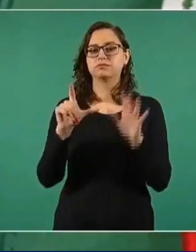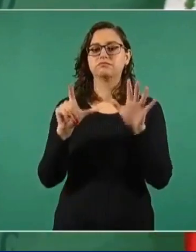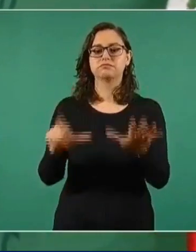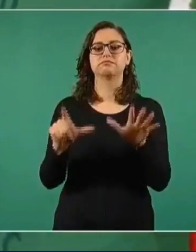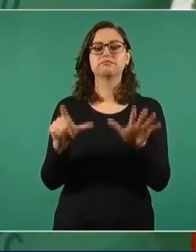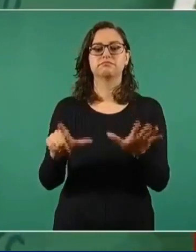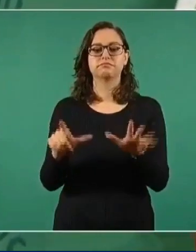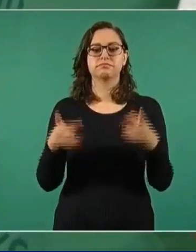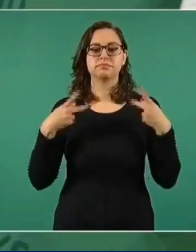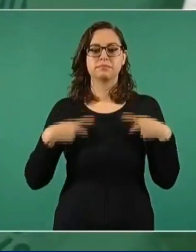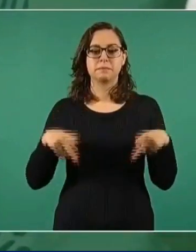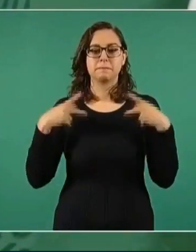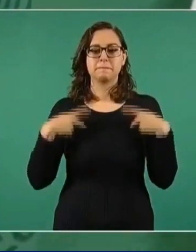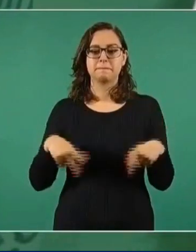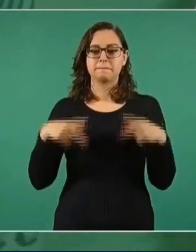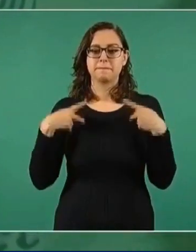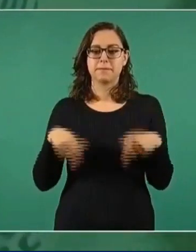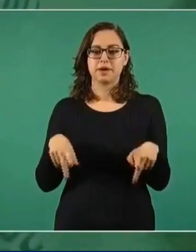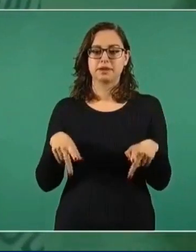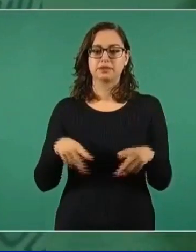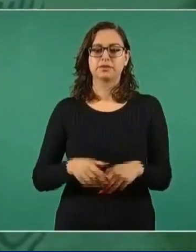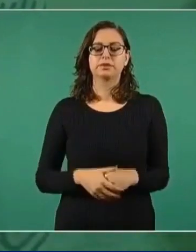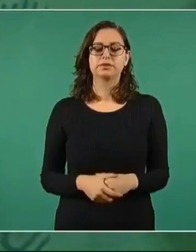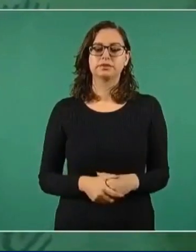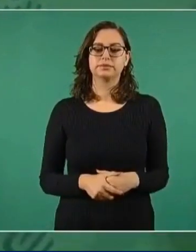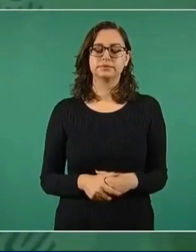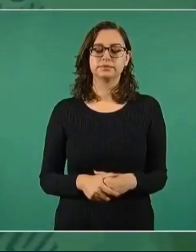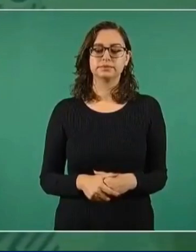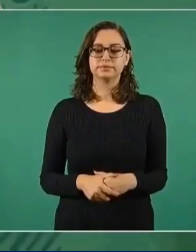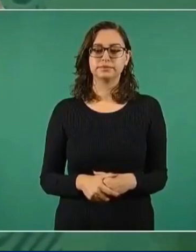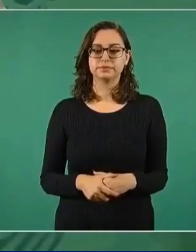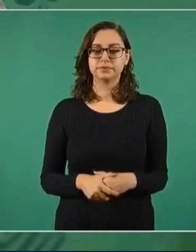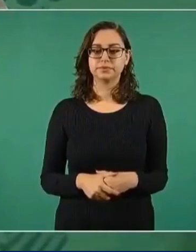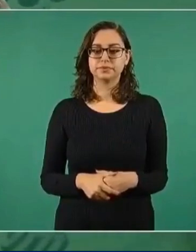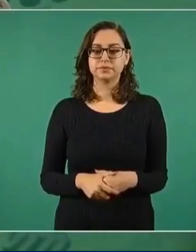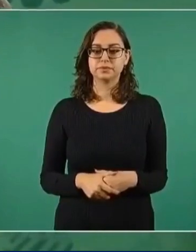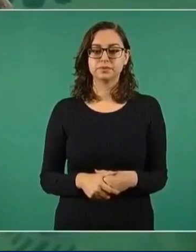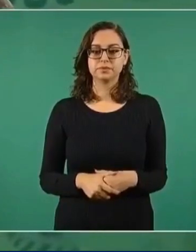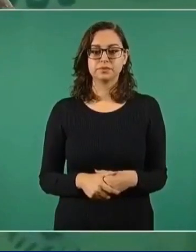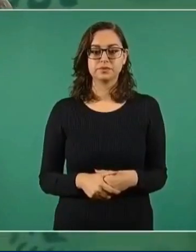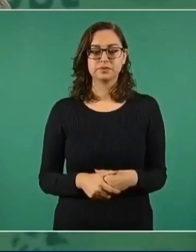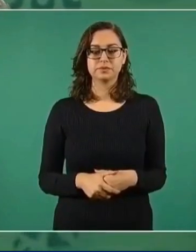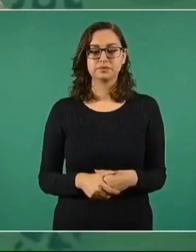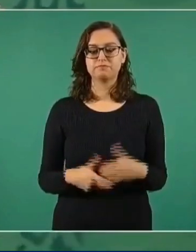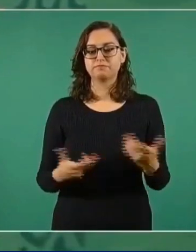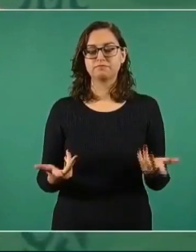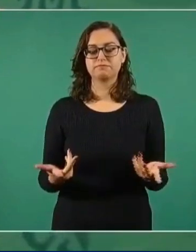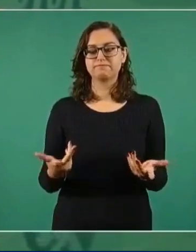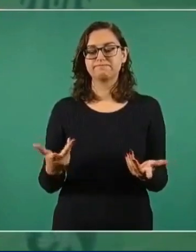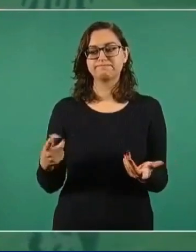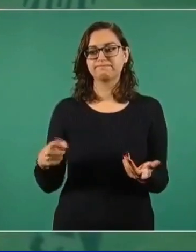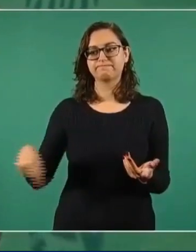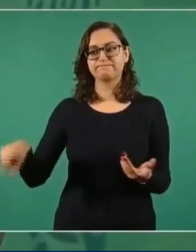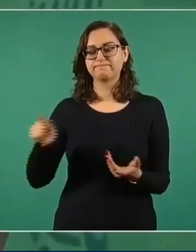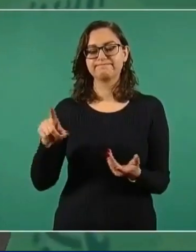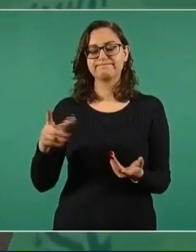en total, la mayoría por la inundación,